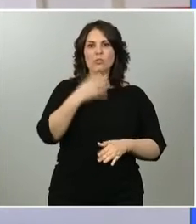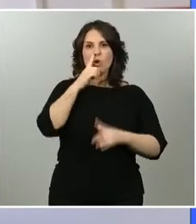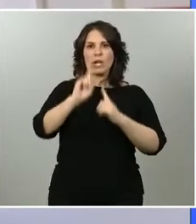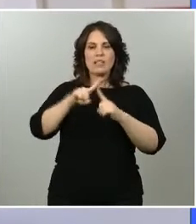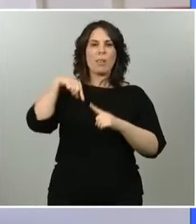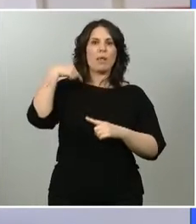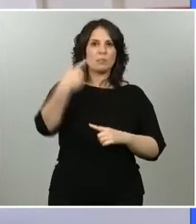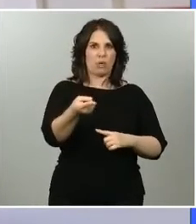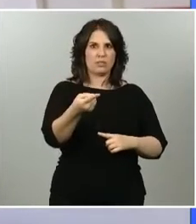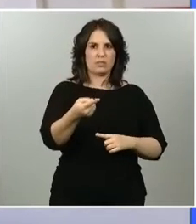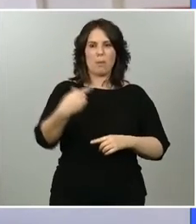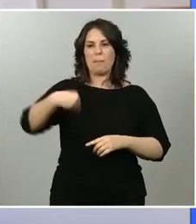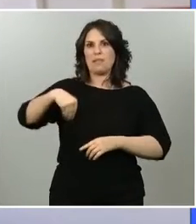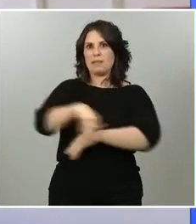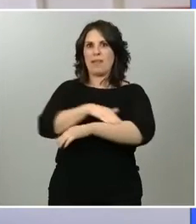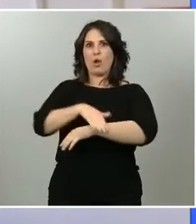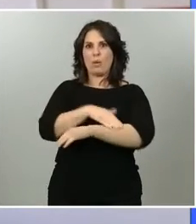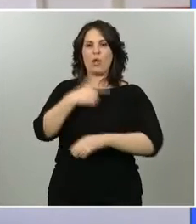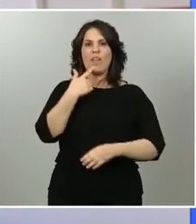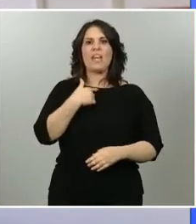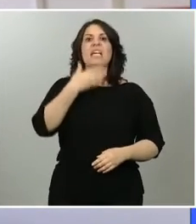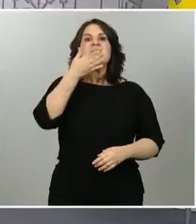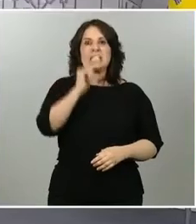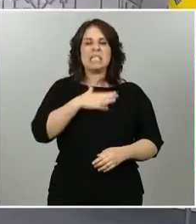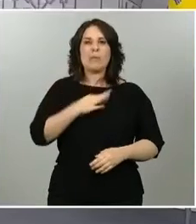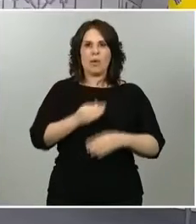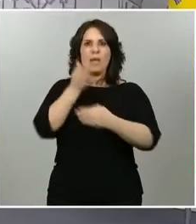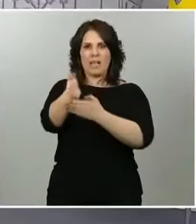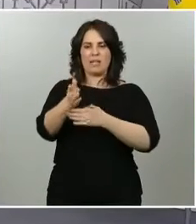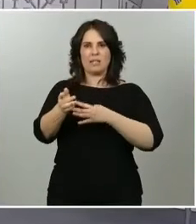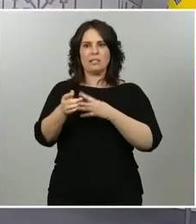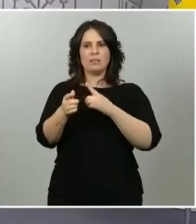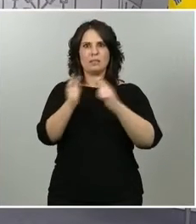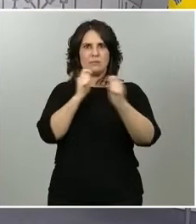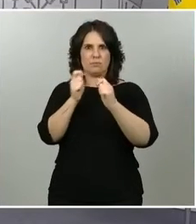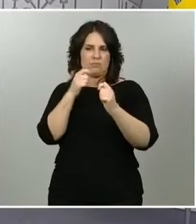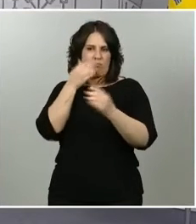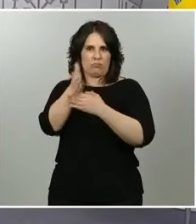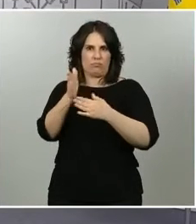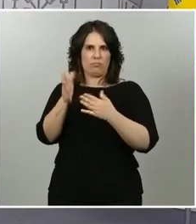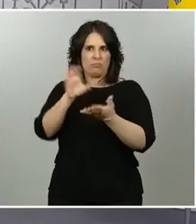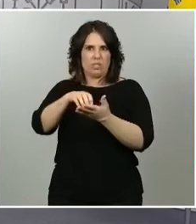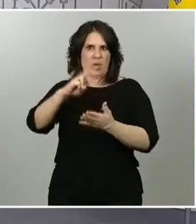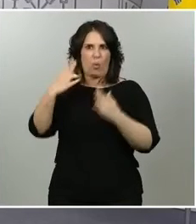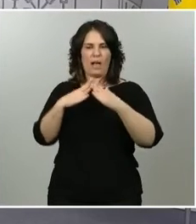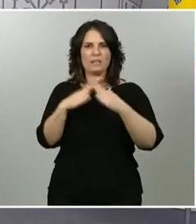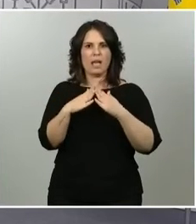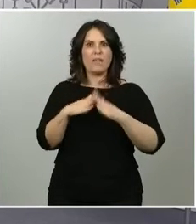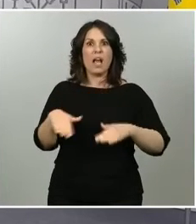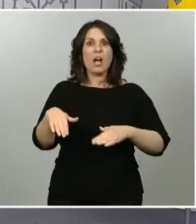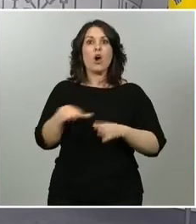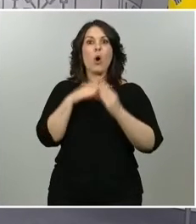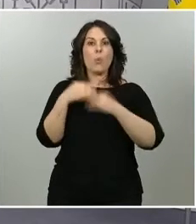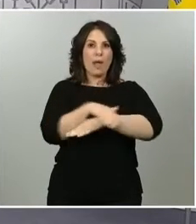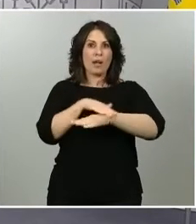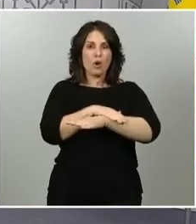del gobierno dejara en rueda de prensa que sí se podía ir a la segunda residencia, el gobierno rectificó toda la documentación que tenemos de cómo